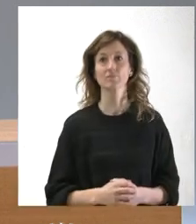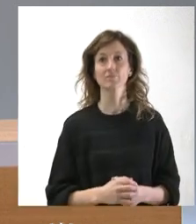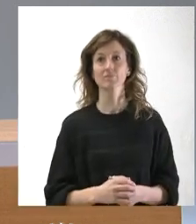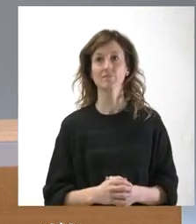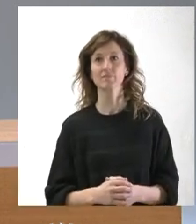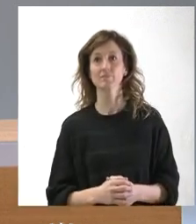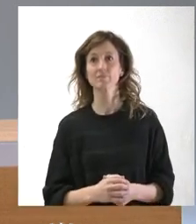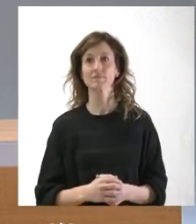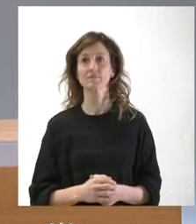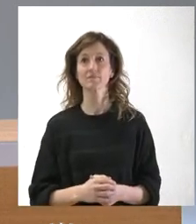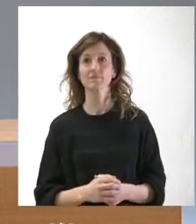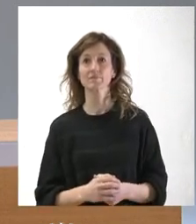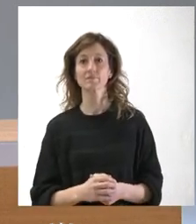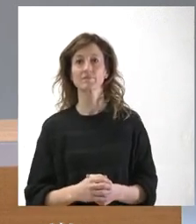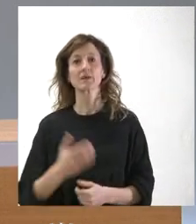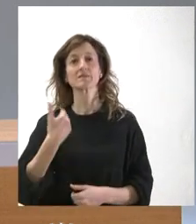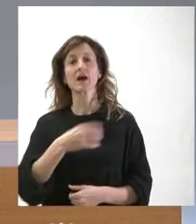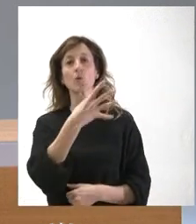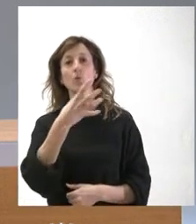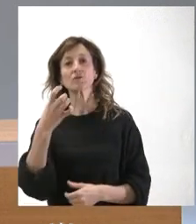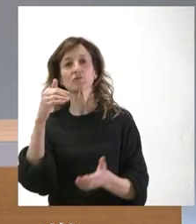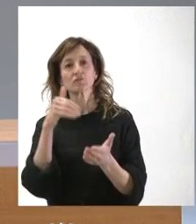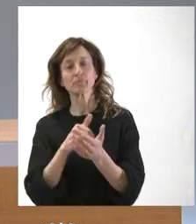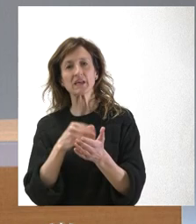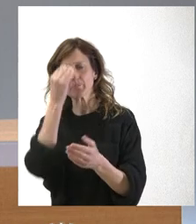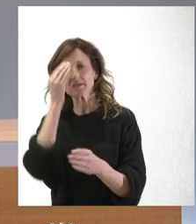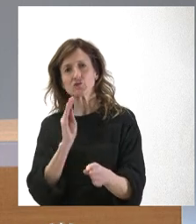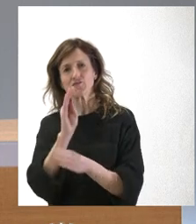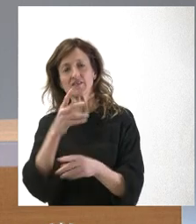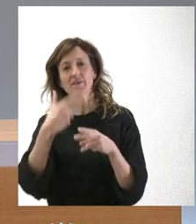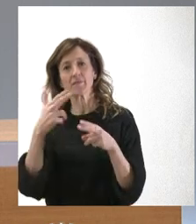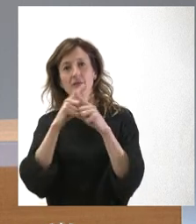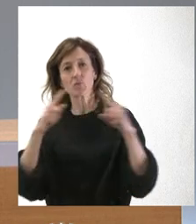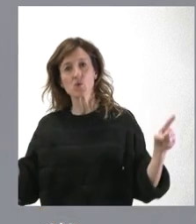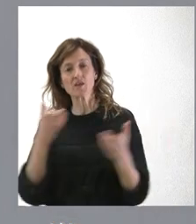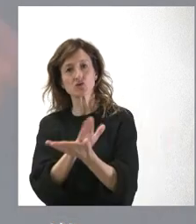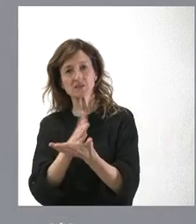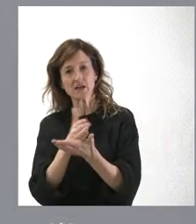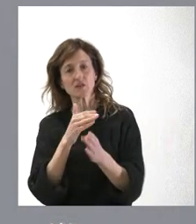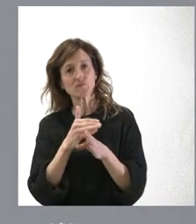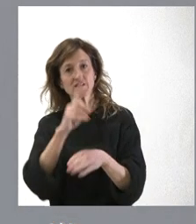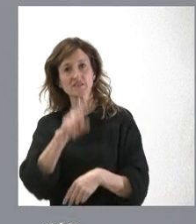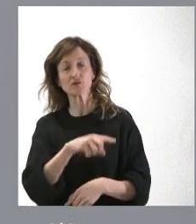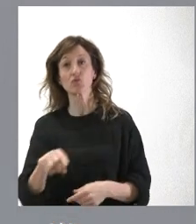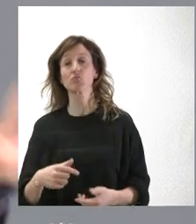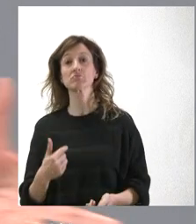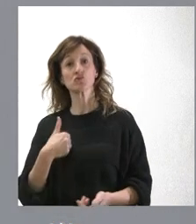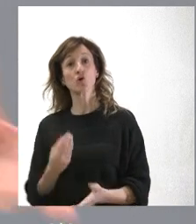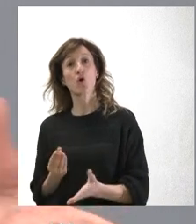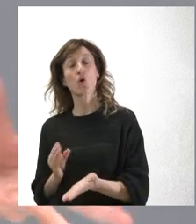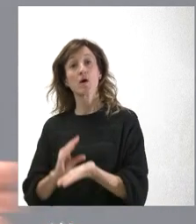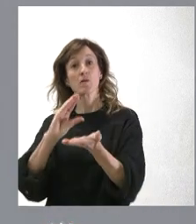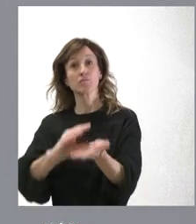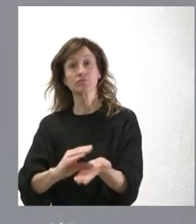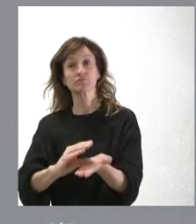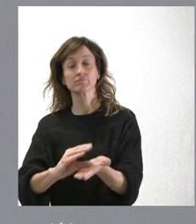¿La Junta considera que esos 400.000 son suficientes para financiar la actividad del SERLA en un año? Nosotros hacemos esa aportación. El año pasado lo